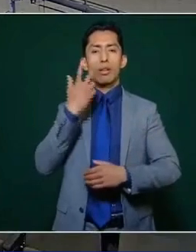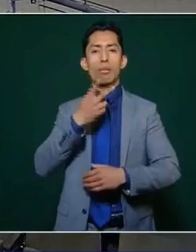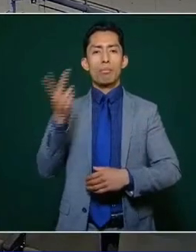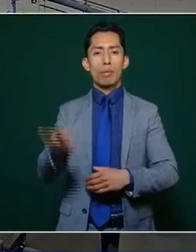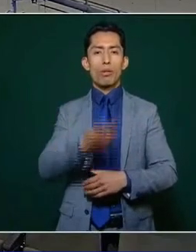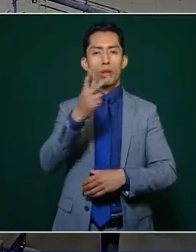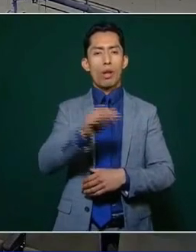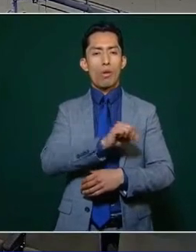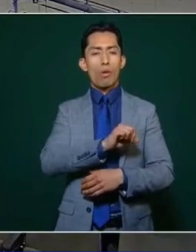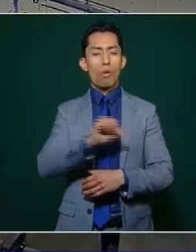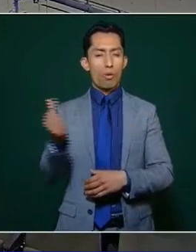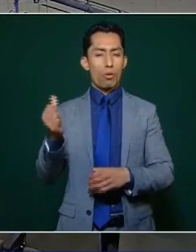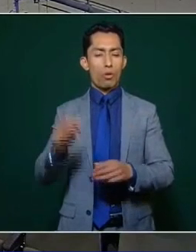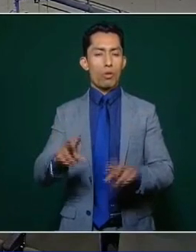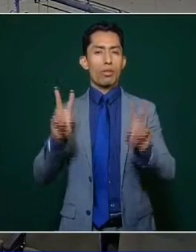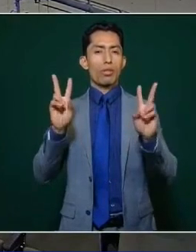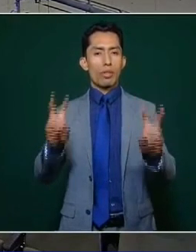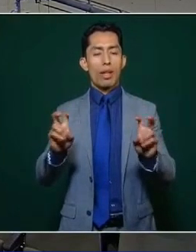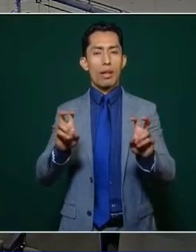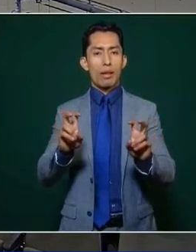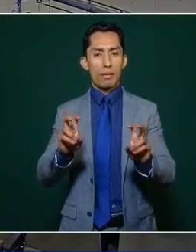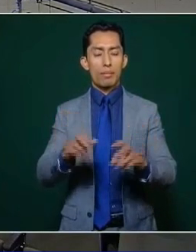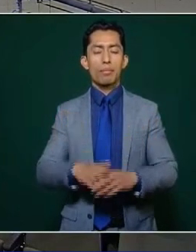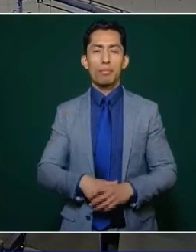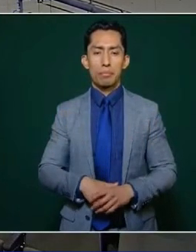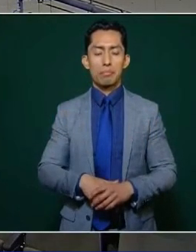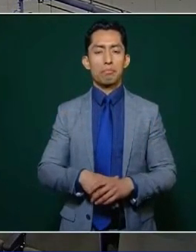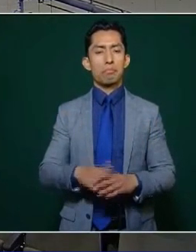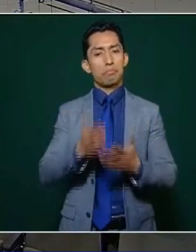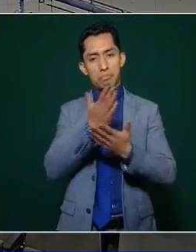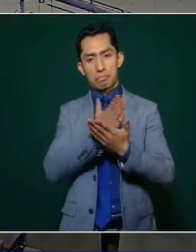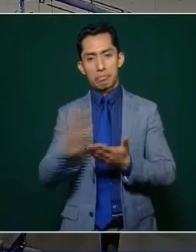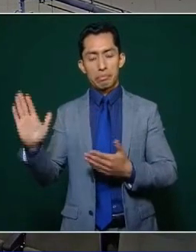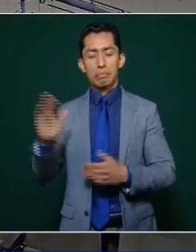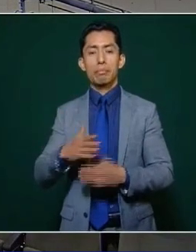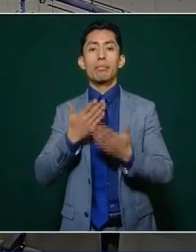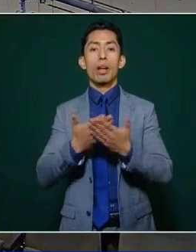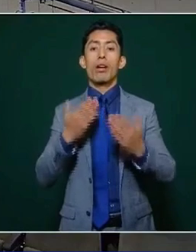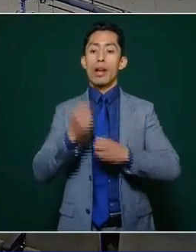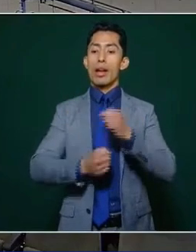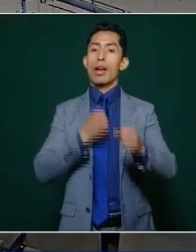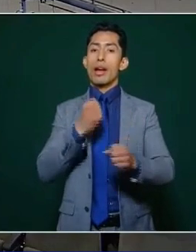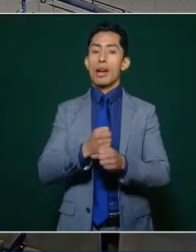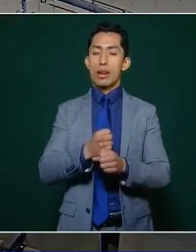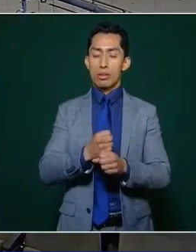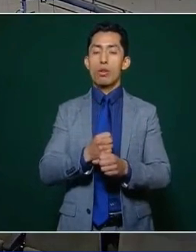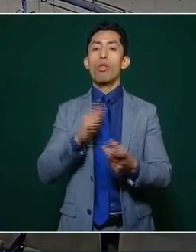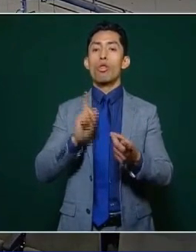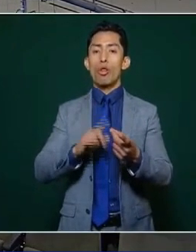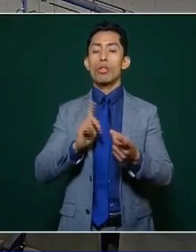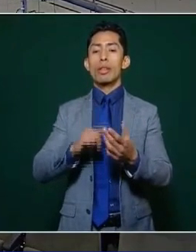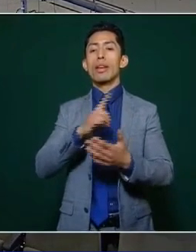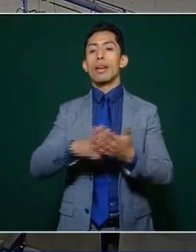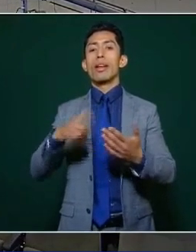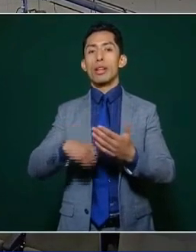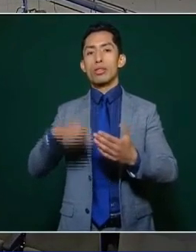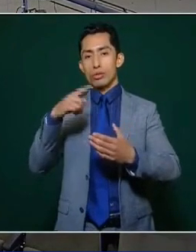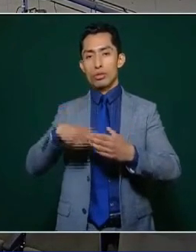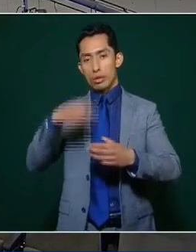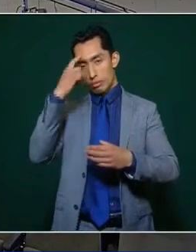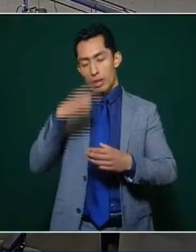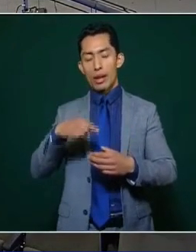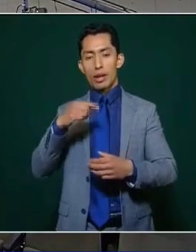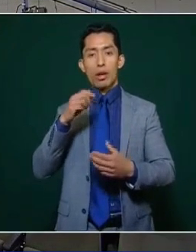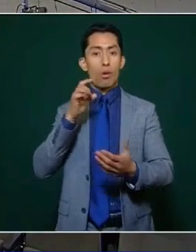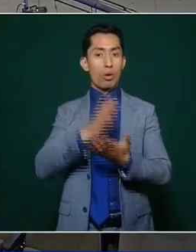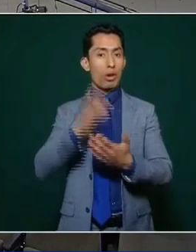en otro tenor y en un tema completamente diferente. Este año pues va a haber elecciones no solamente aquí en Hidalgo, sino también en